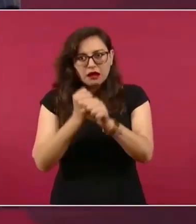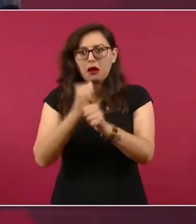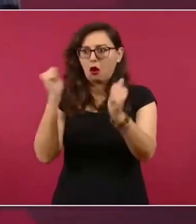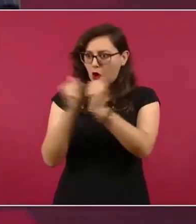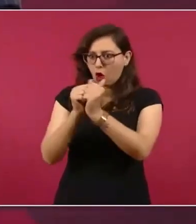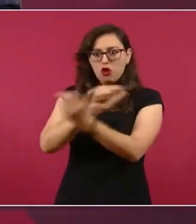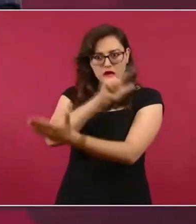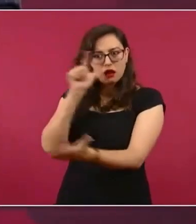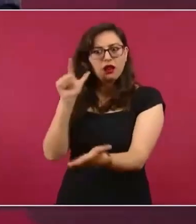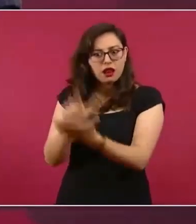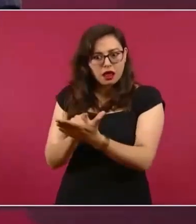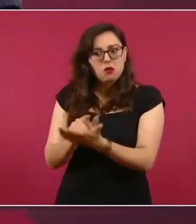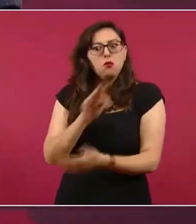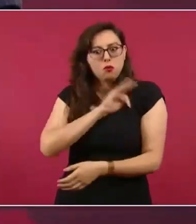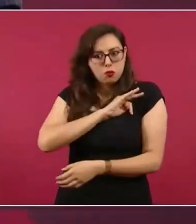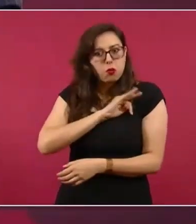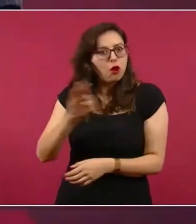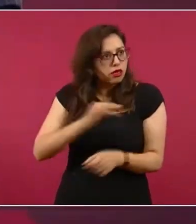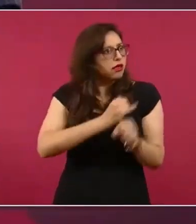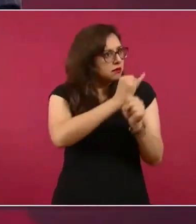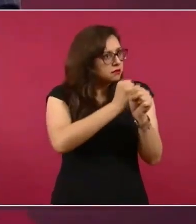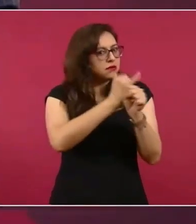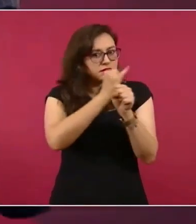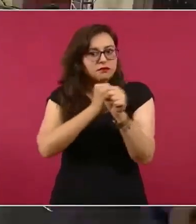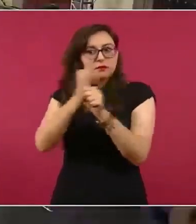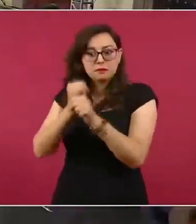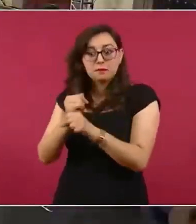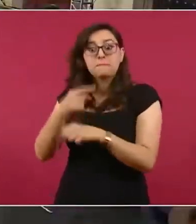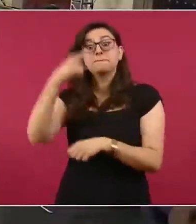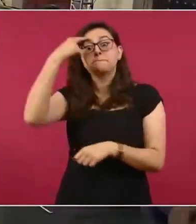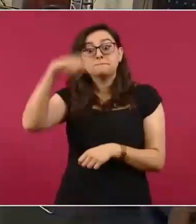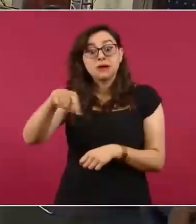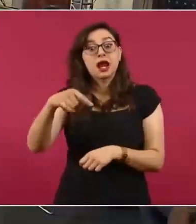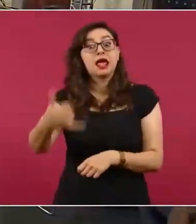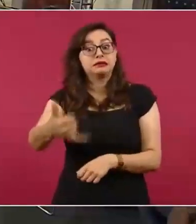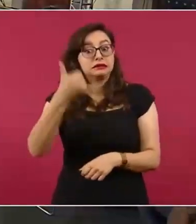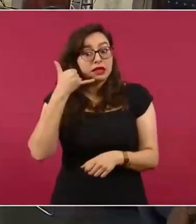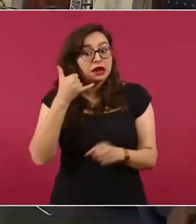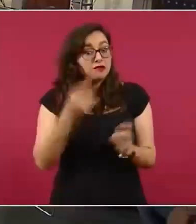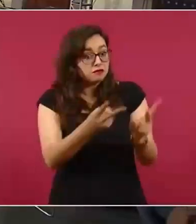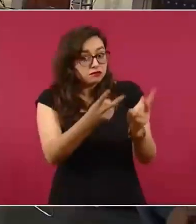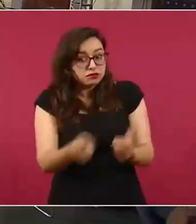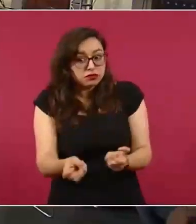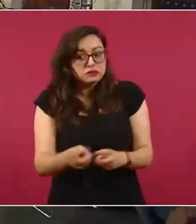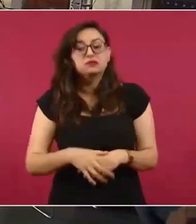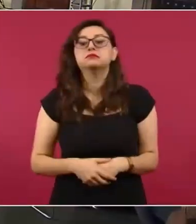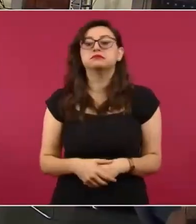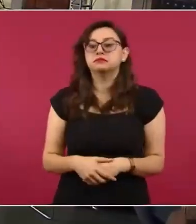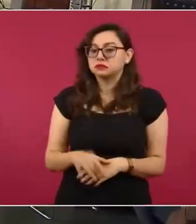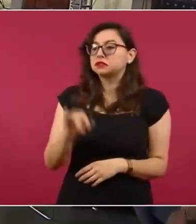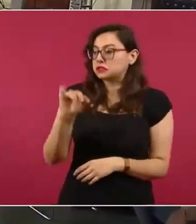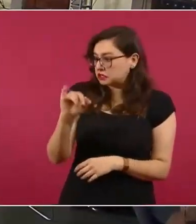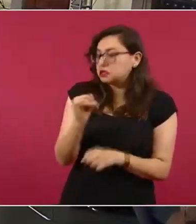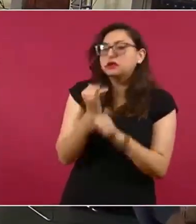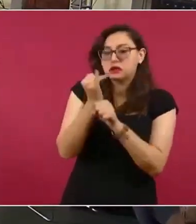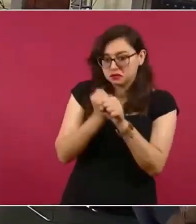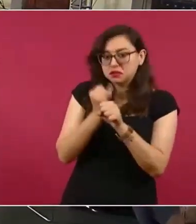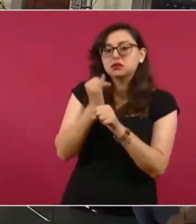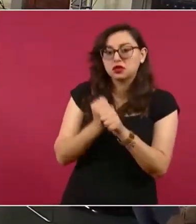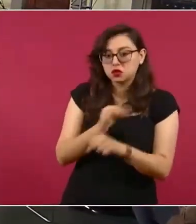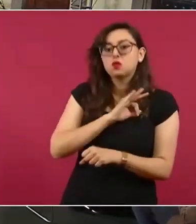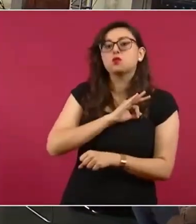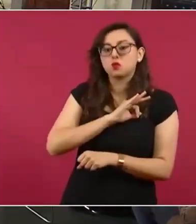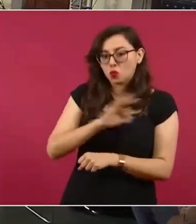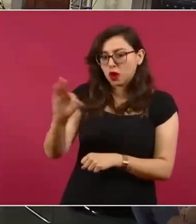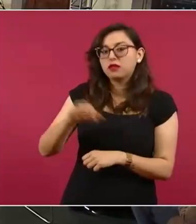Y tiene facultades. Para intervenir un teléfono de un civil. Para hacer investigaciones. Es que en este Con autorización.